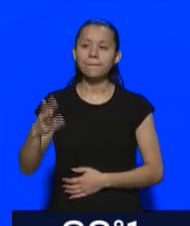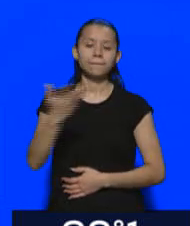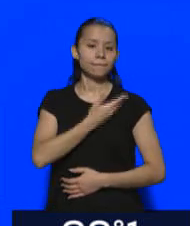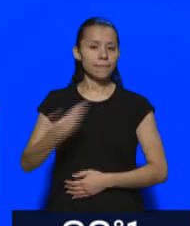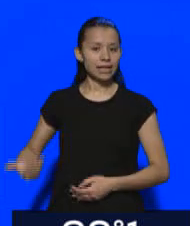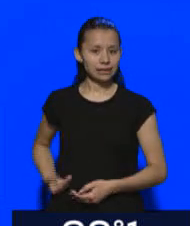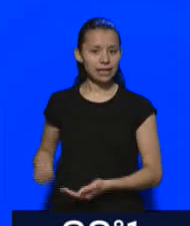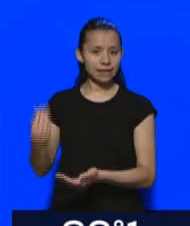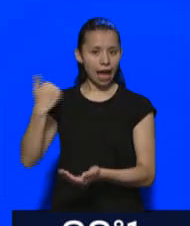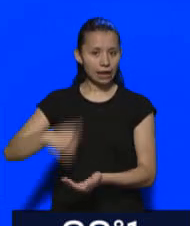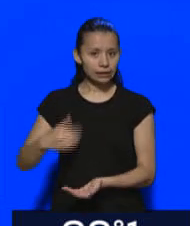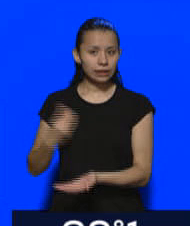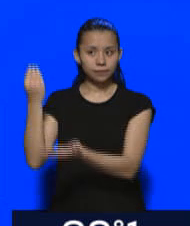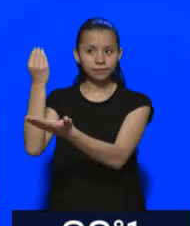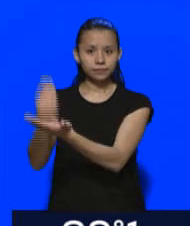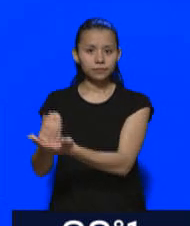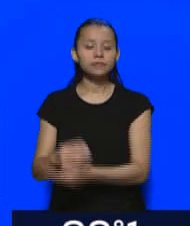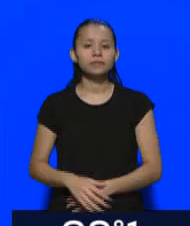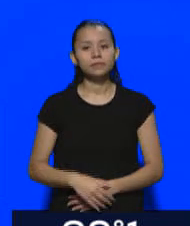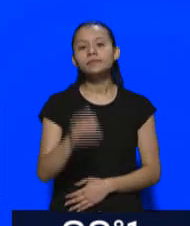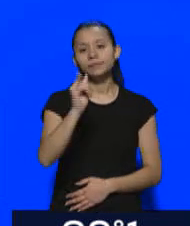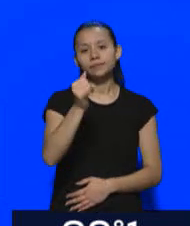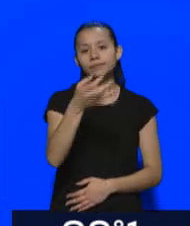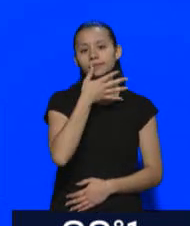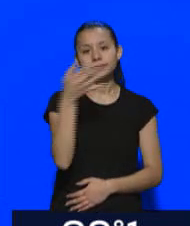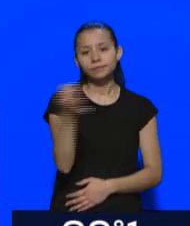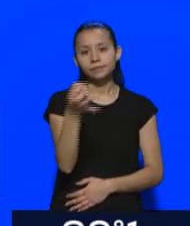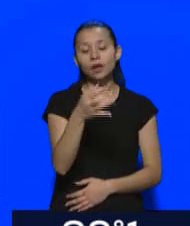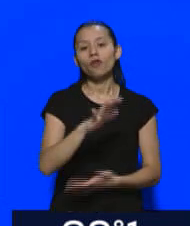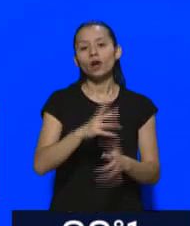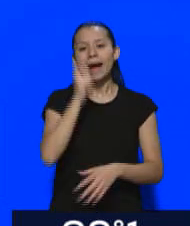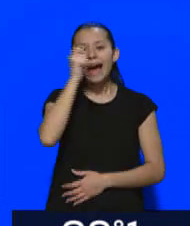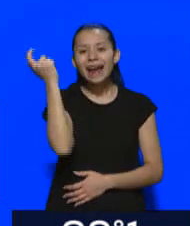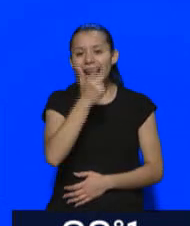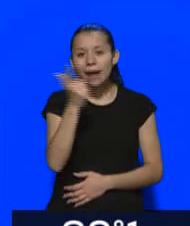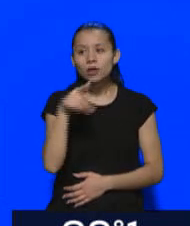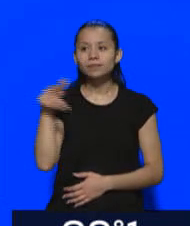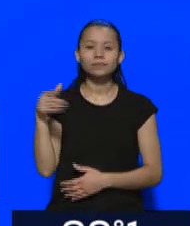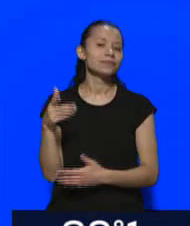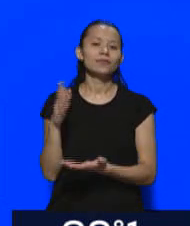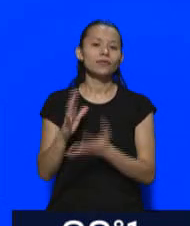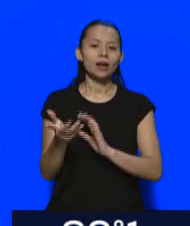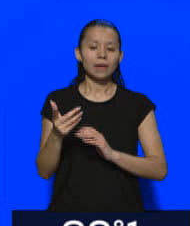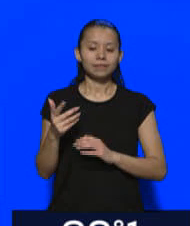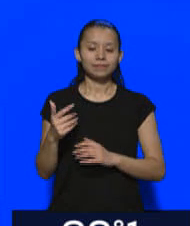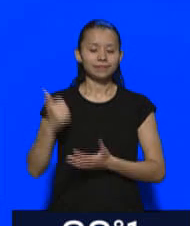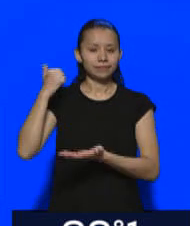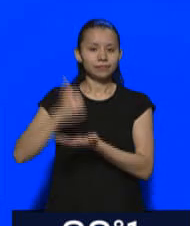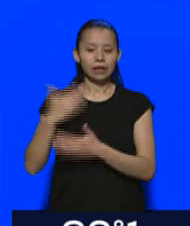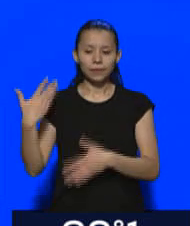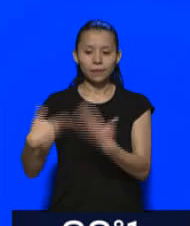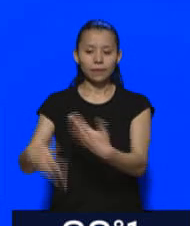muy rápido. Tuvo una carrera vertiginosa, Javier, en mi ley. Y estamos llenos de